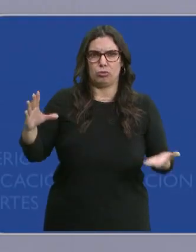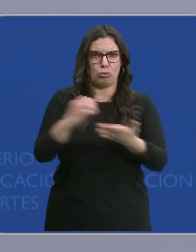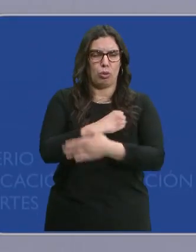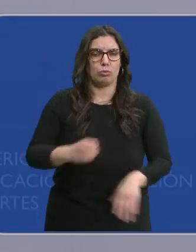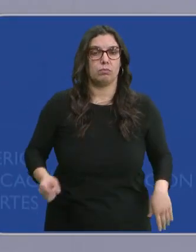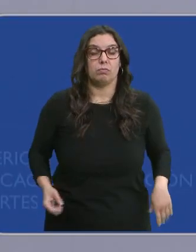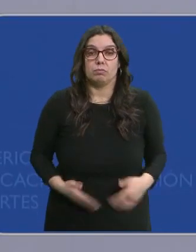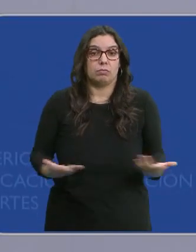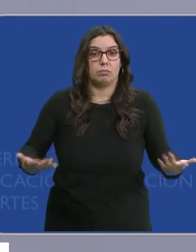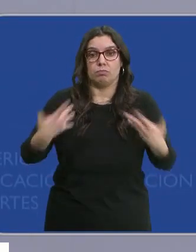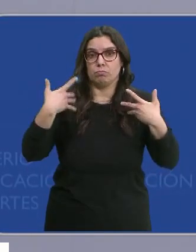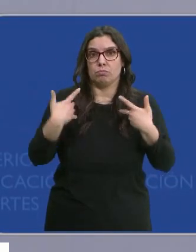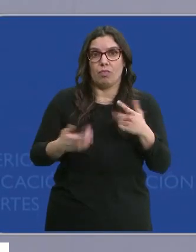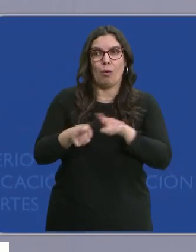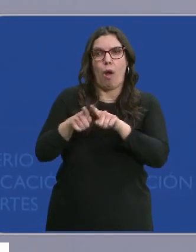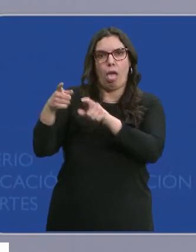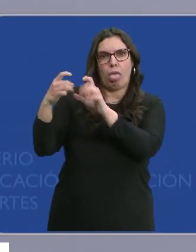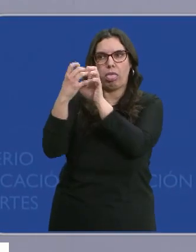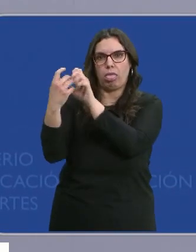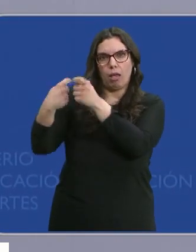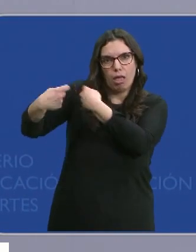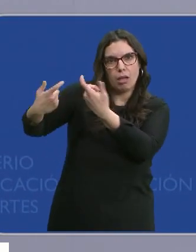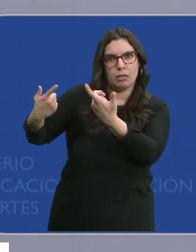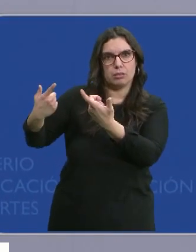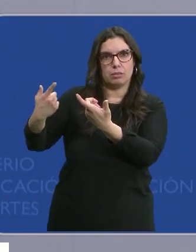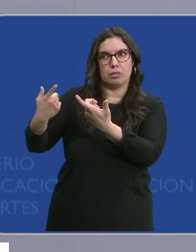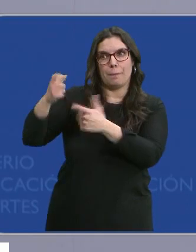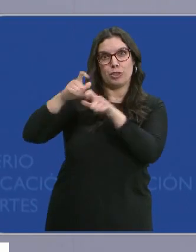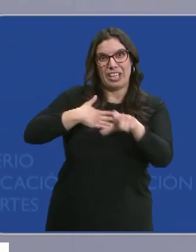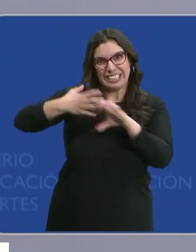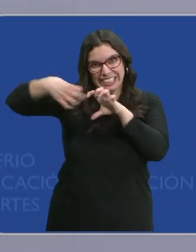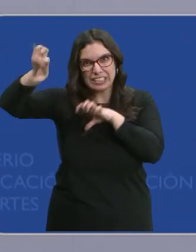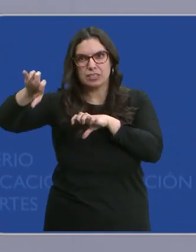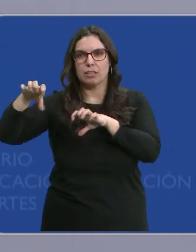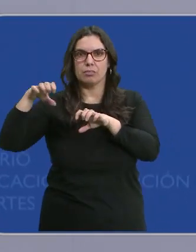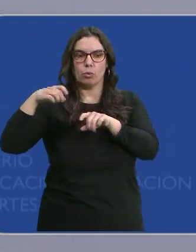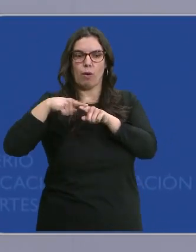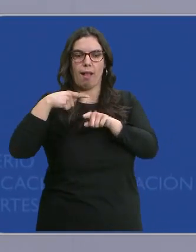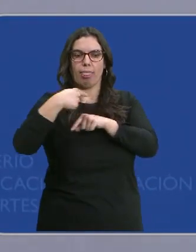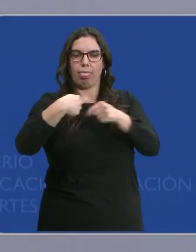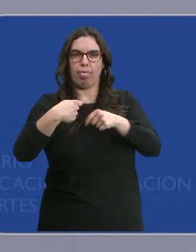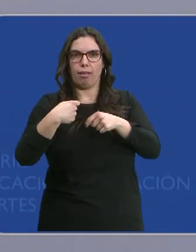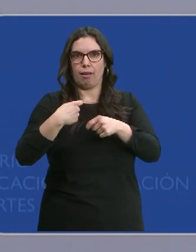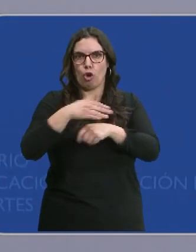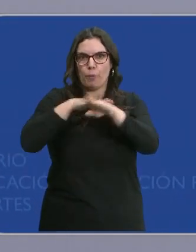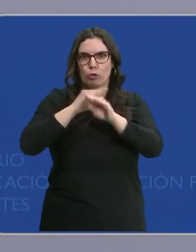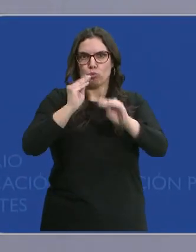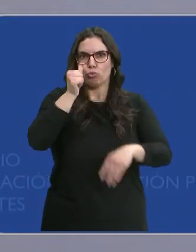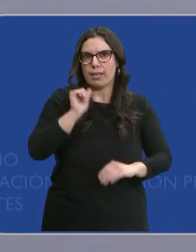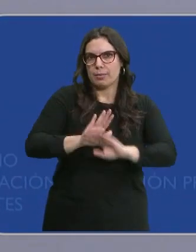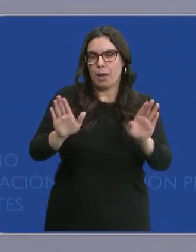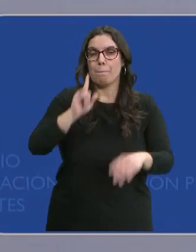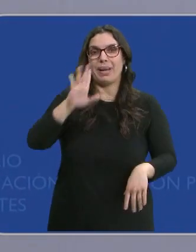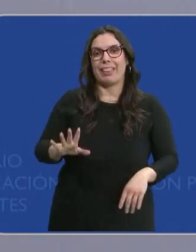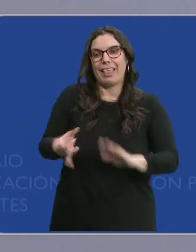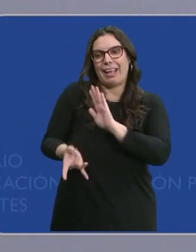Seguimos padeciendo el mercadeo constante de los separatistas con el gobierno de Sánchez. Parece que se está haciendo una